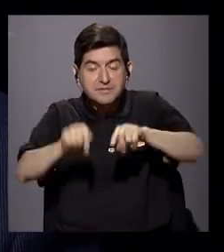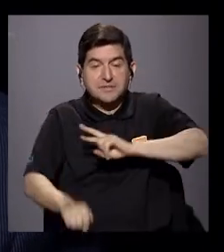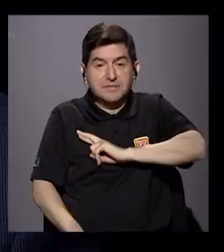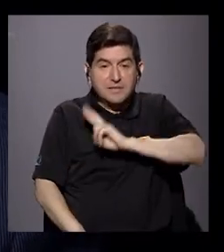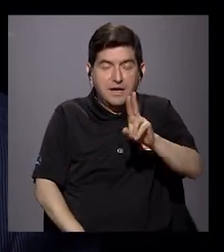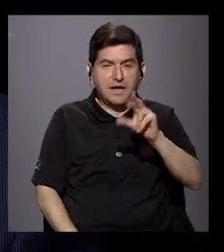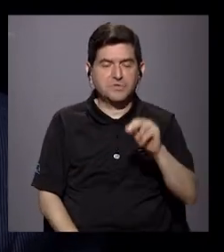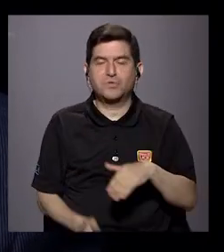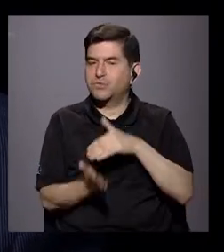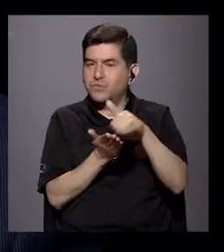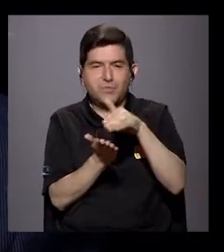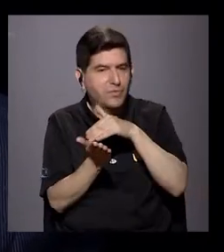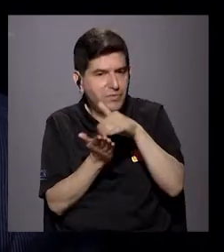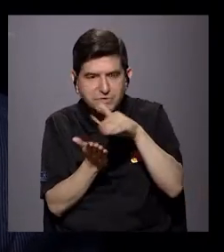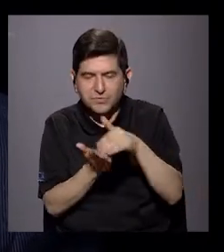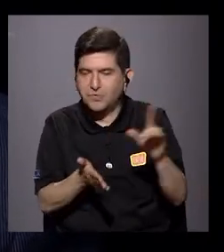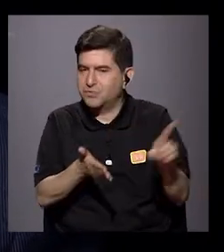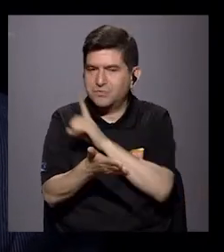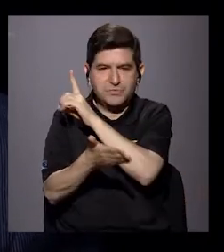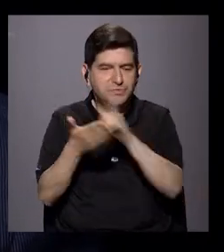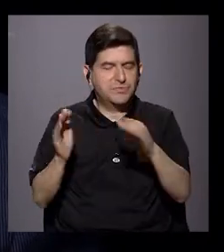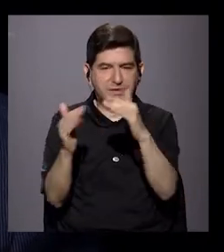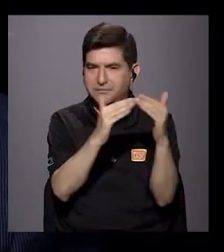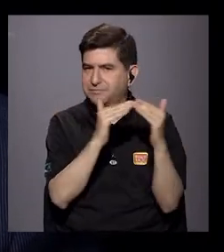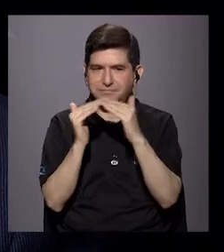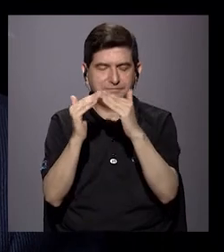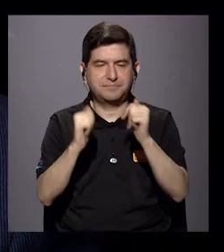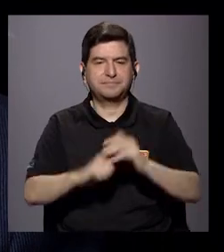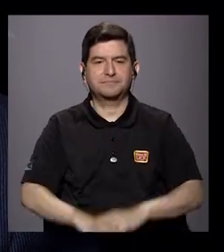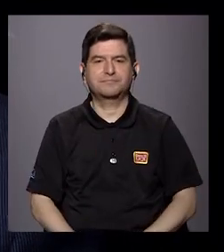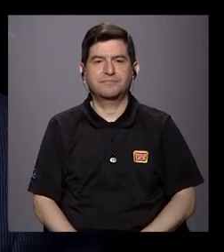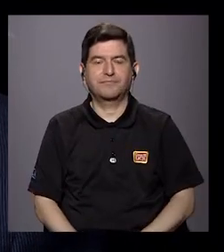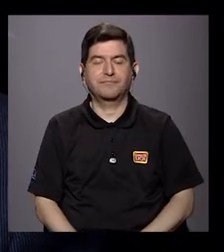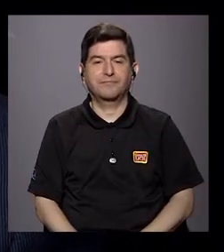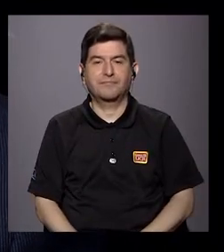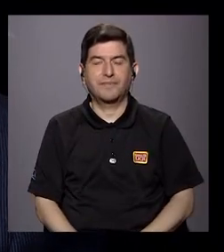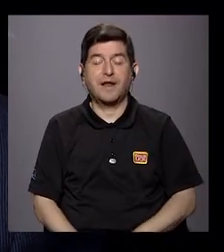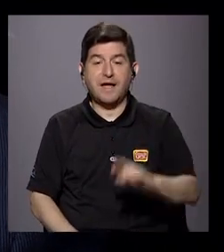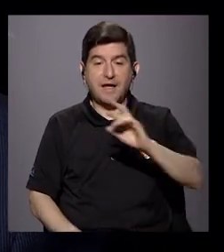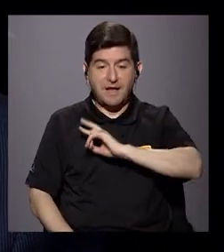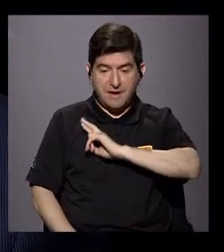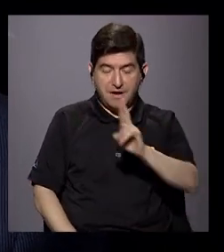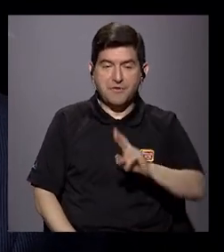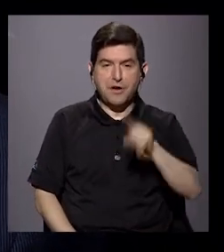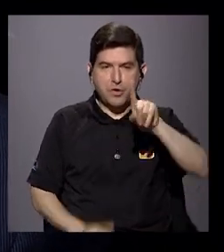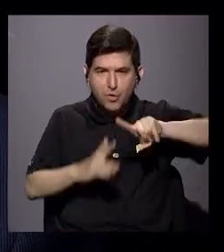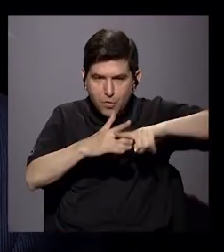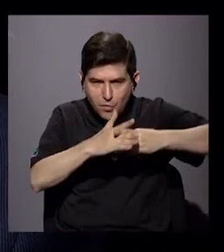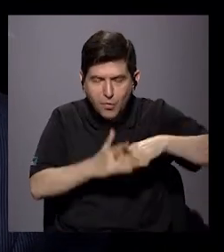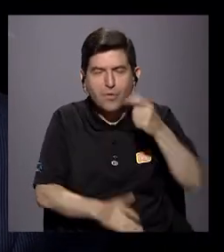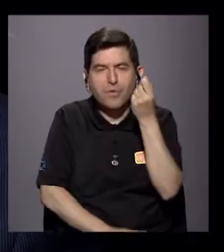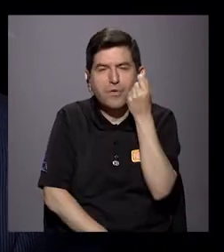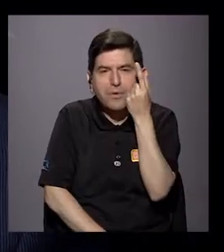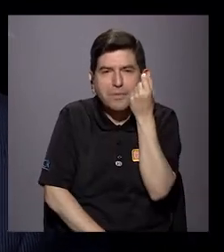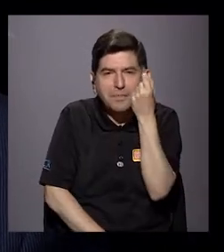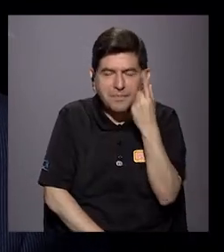no es esa excusa para poder discriminar a poblaciones, sino justamente la religión vista como una herramienta para entender que